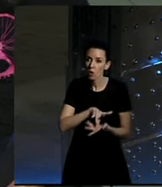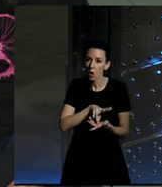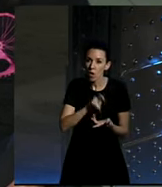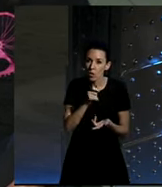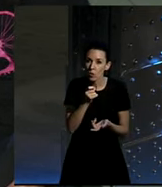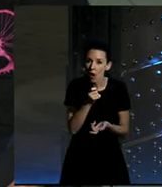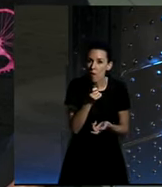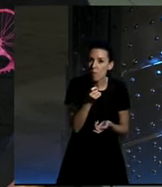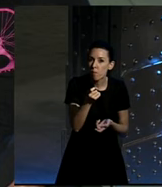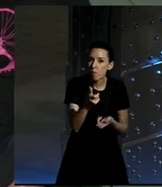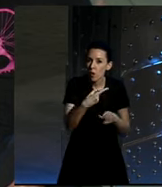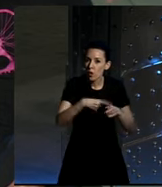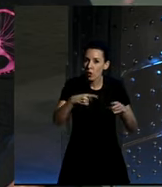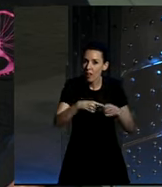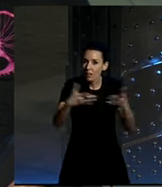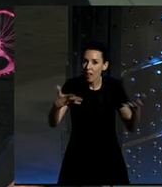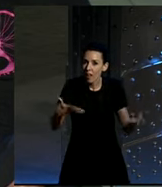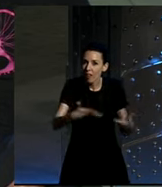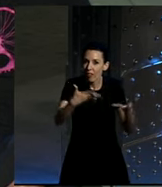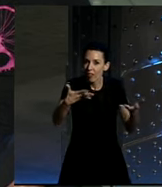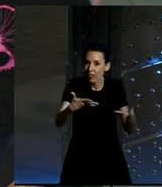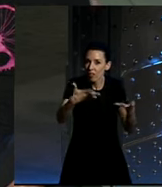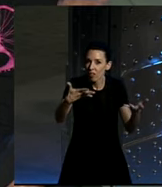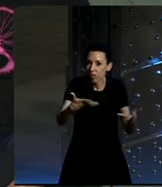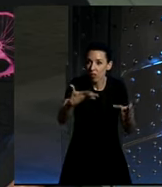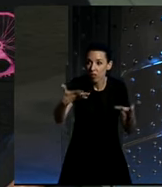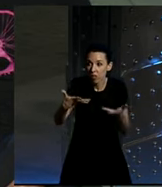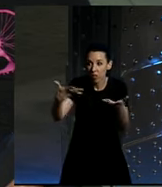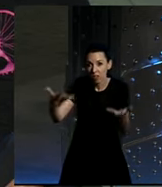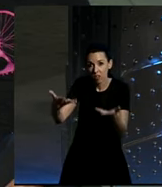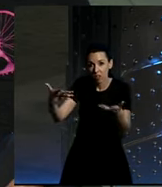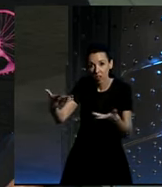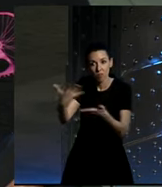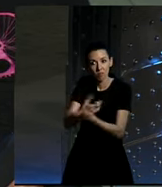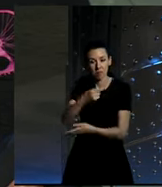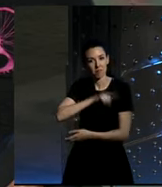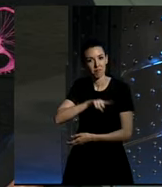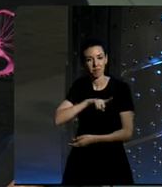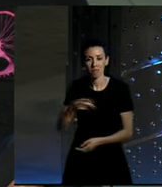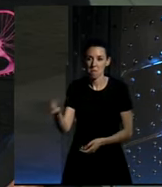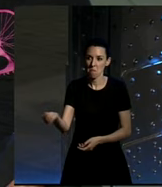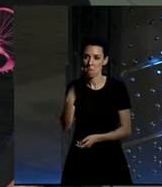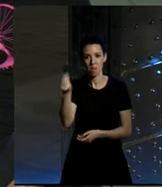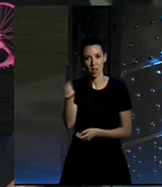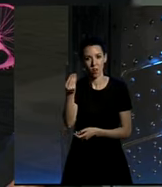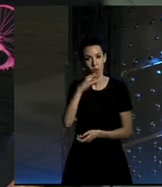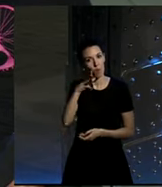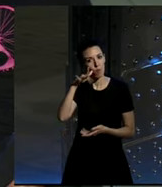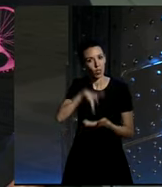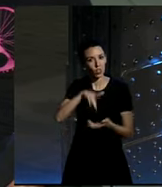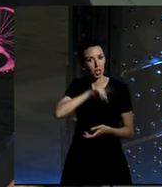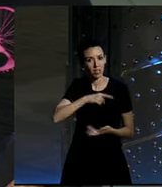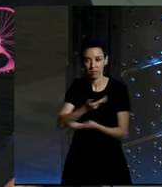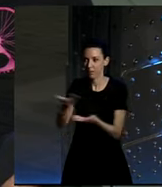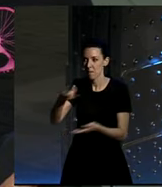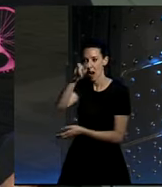pequeños clics entonces eso hace que nosotros nos sintamos mejor porque hacemos que es sentir hacer sentir mejor a